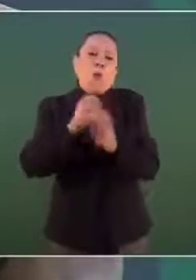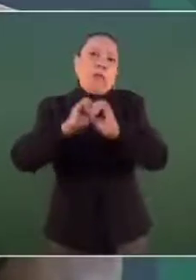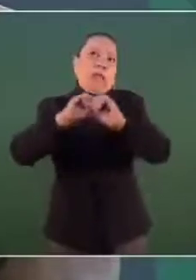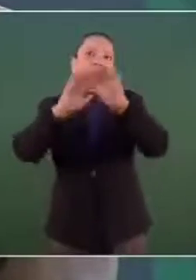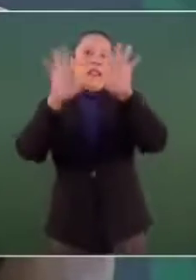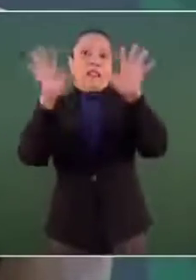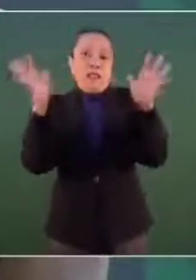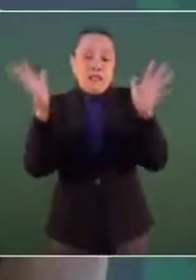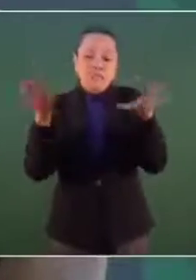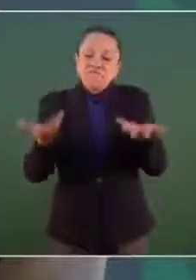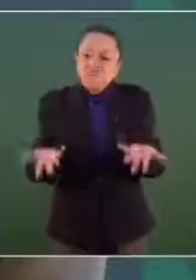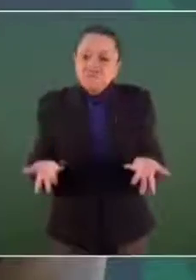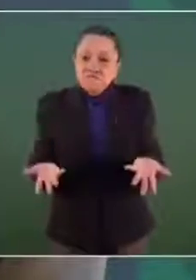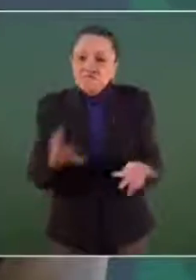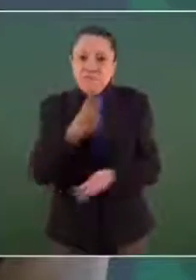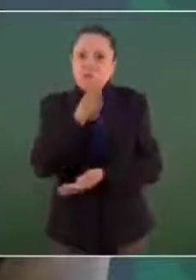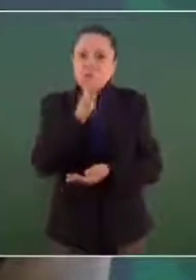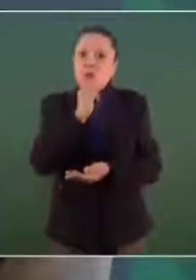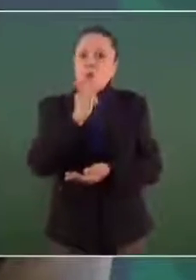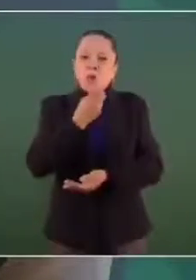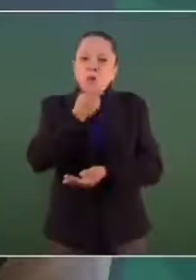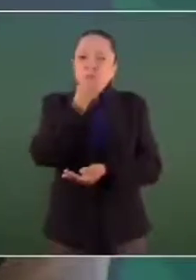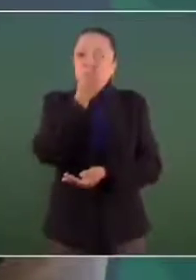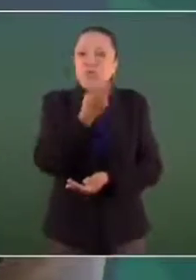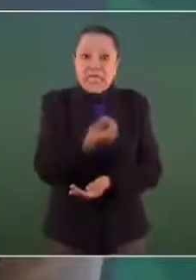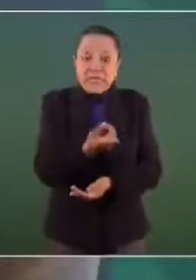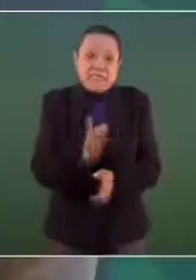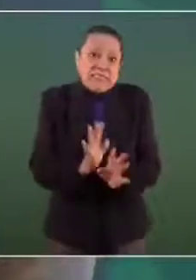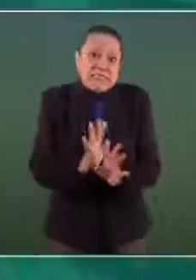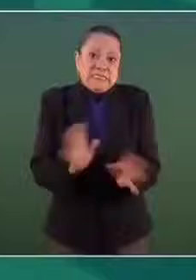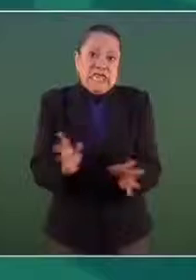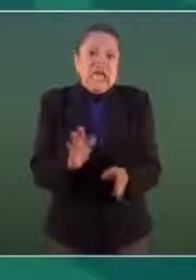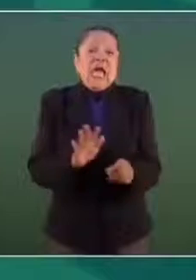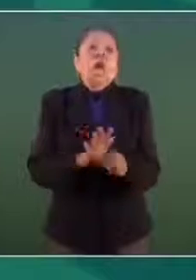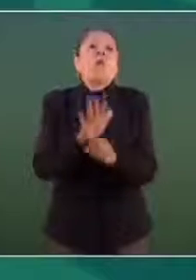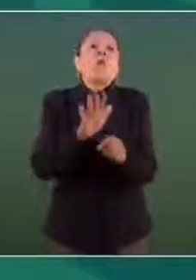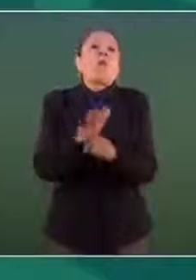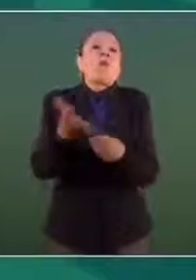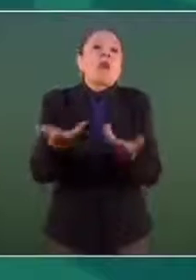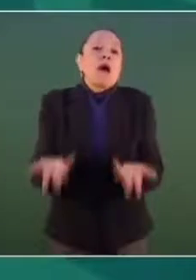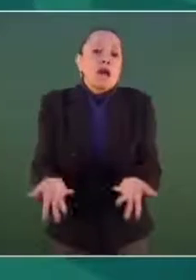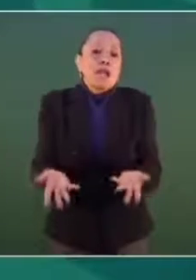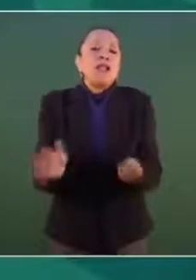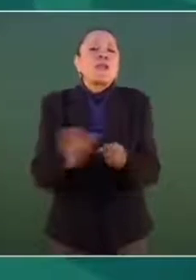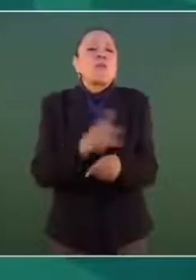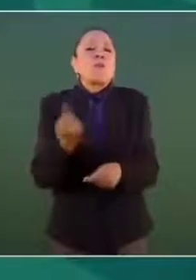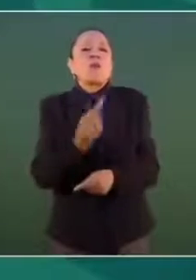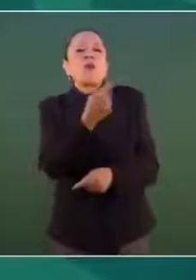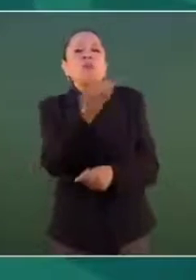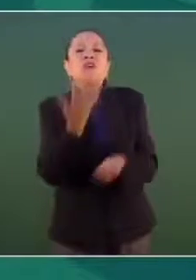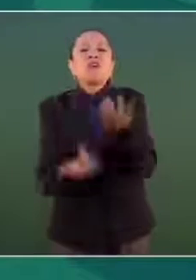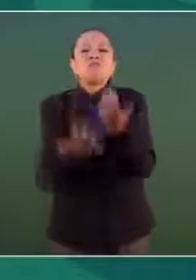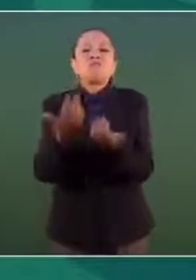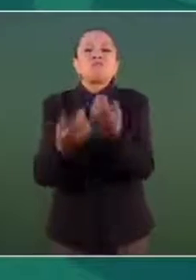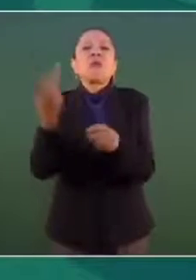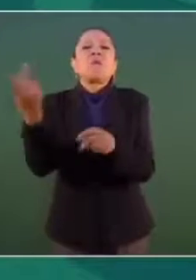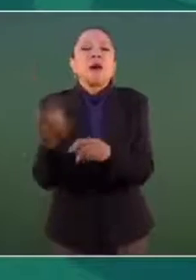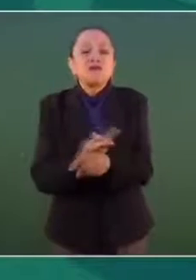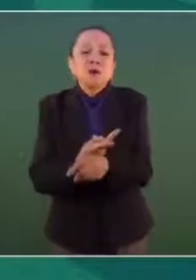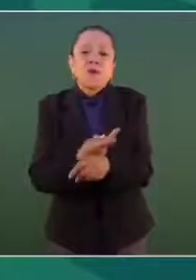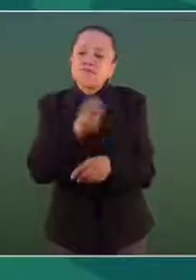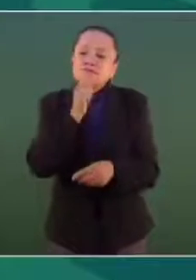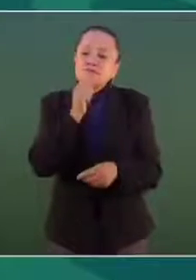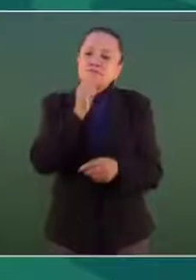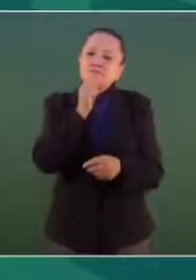no se puede decir cuál es el móvil o qué fue lo que sucedió.